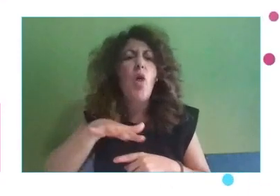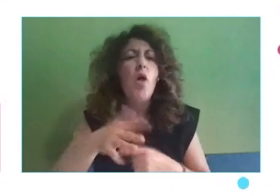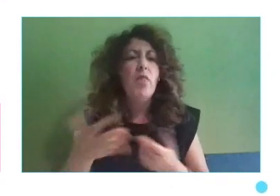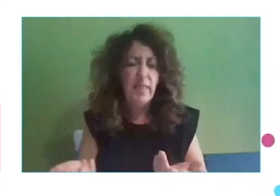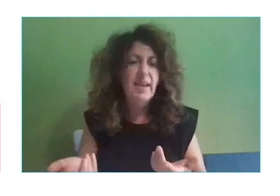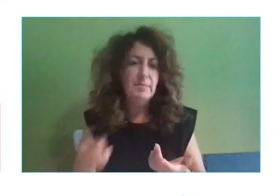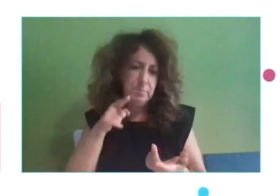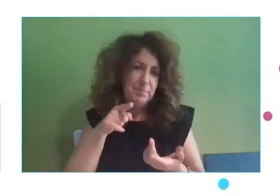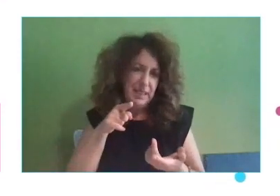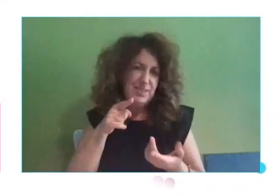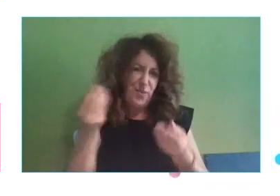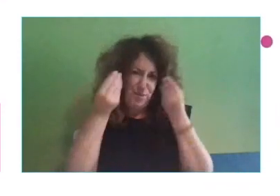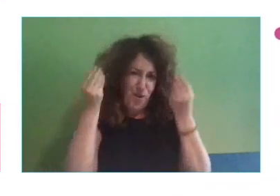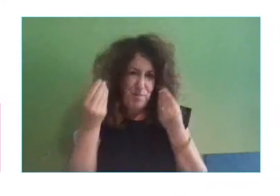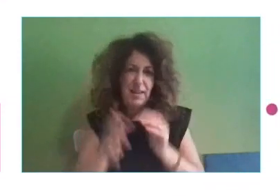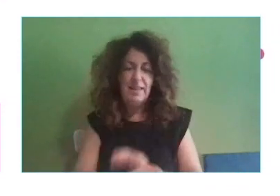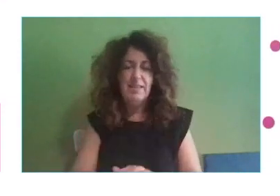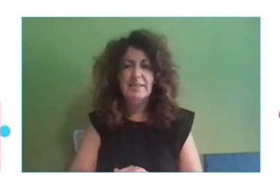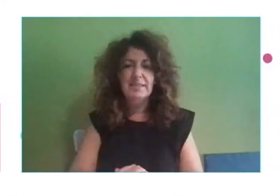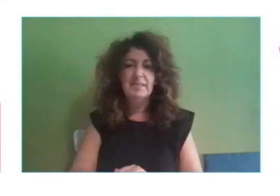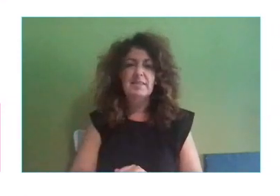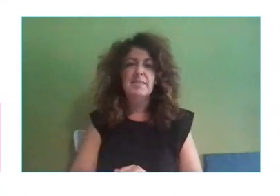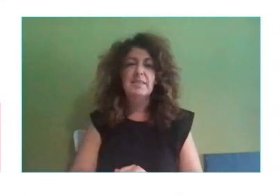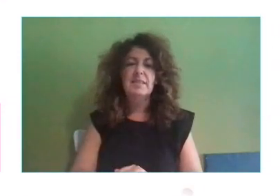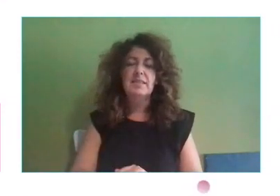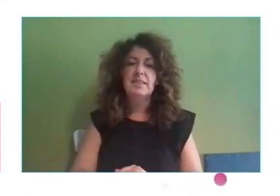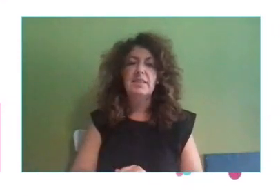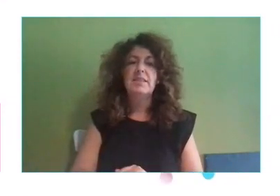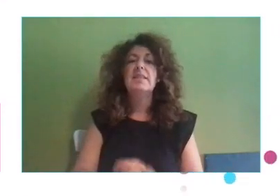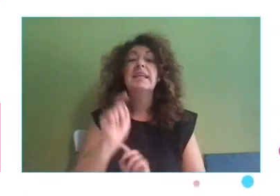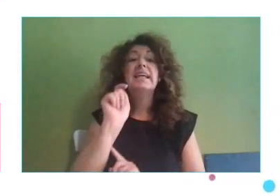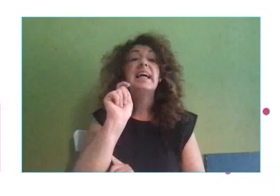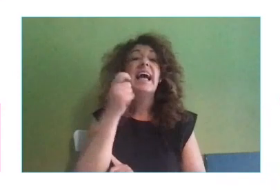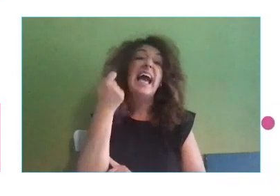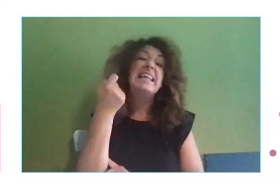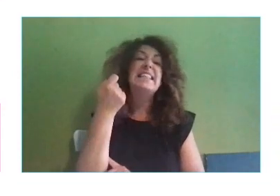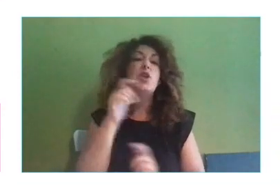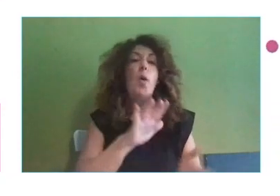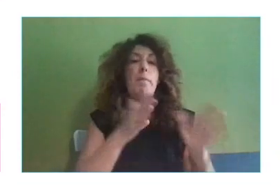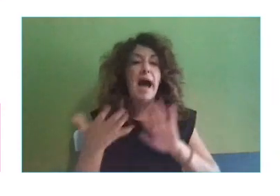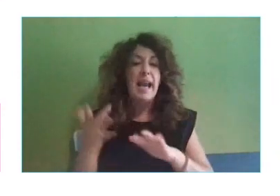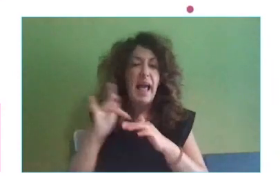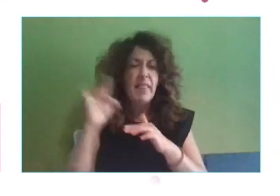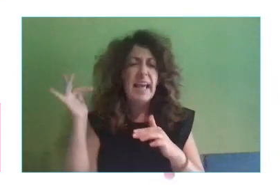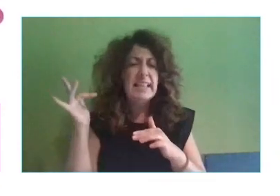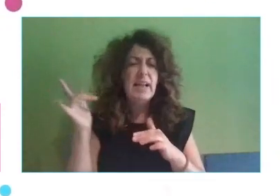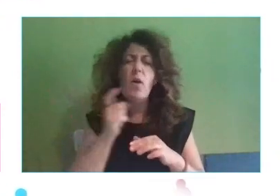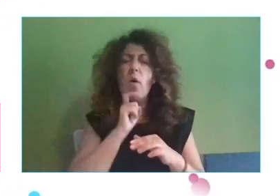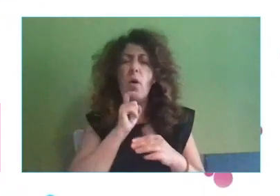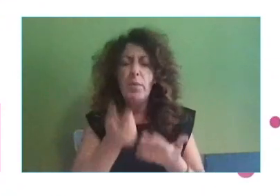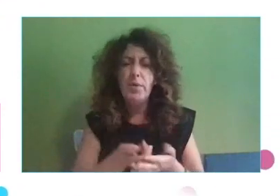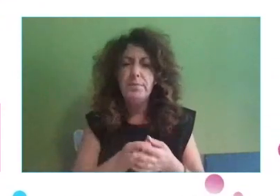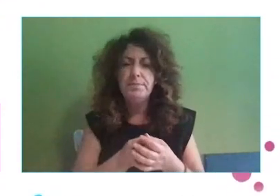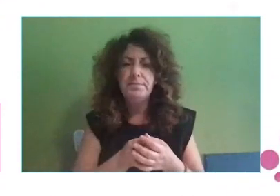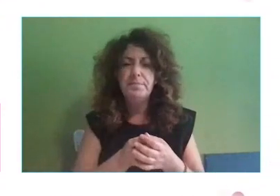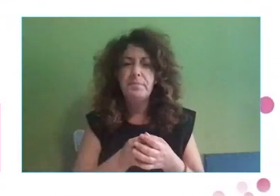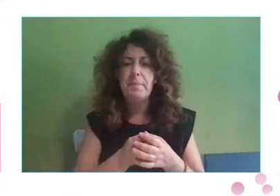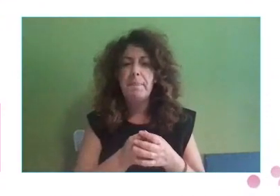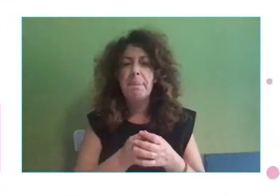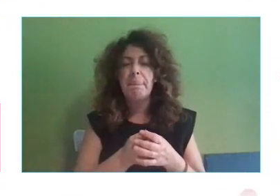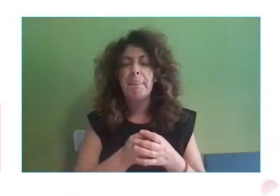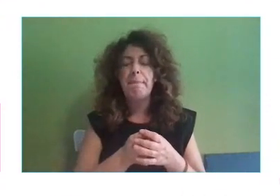¿Cuáles son estas claves del éxito a la digitalización? Pues aquí hay un elemento